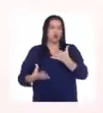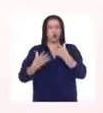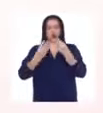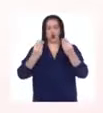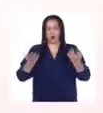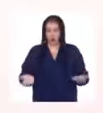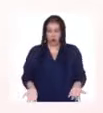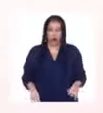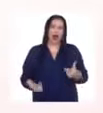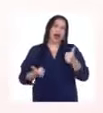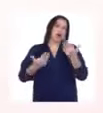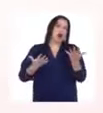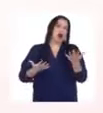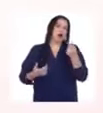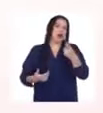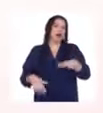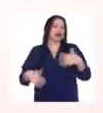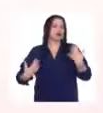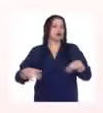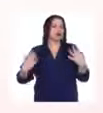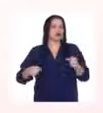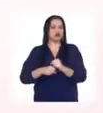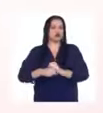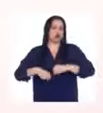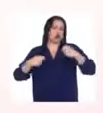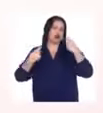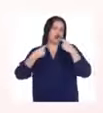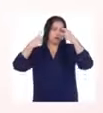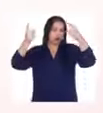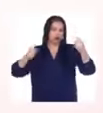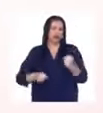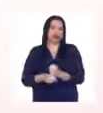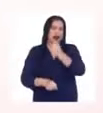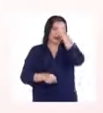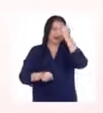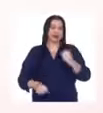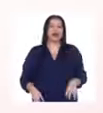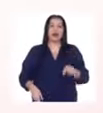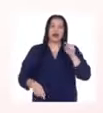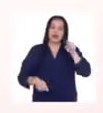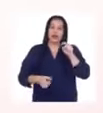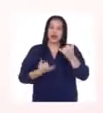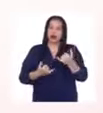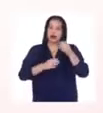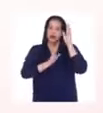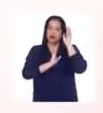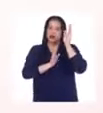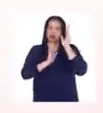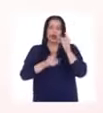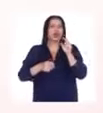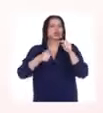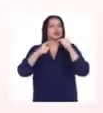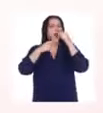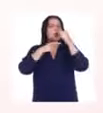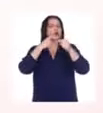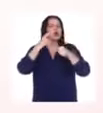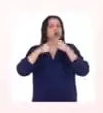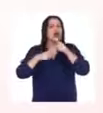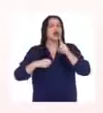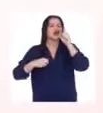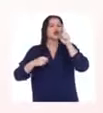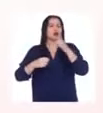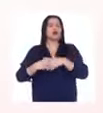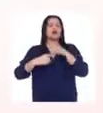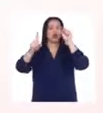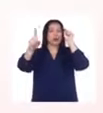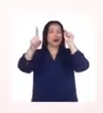Claramente estamos hablando de una campeona. Y en su charla TED, Inés nos va a contar sobre uno de los retos más